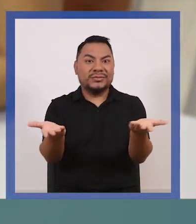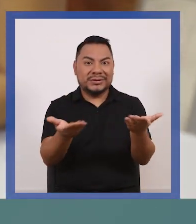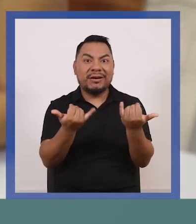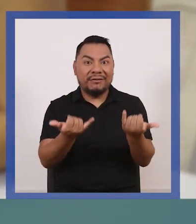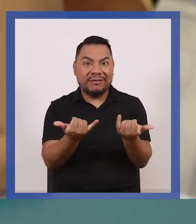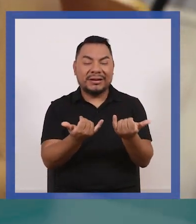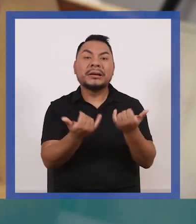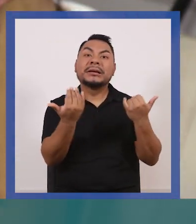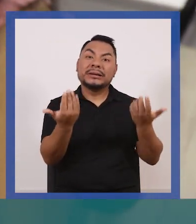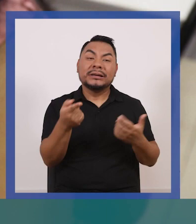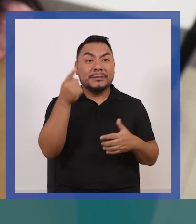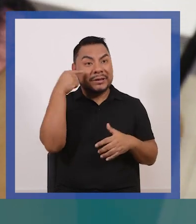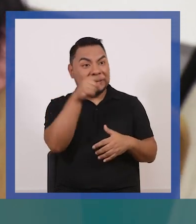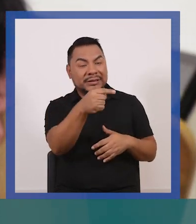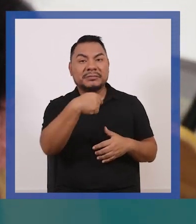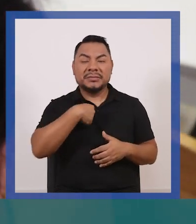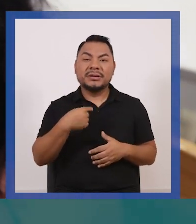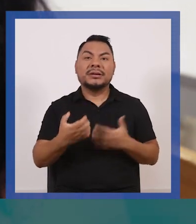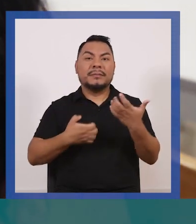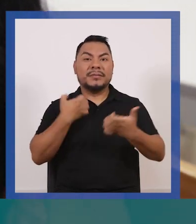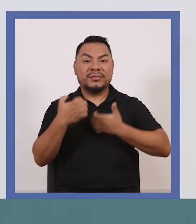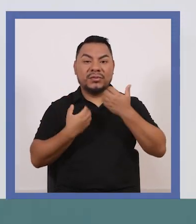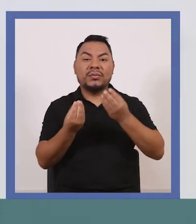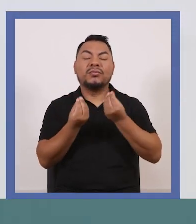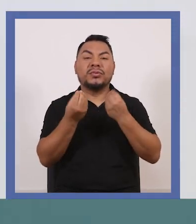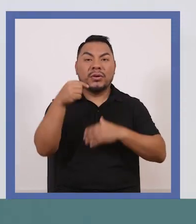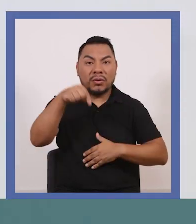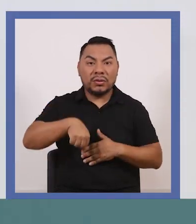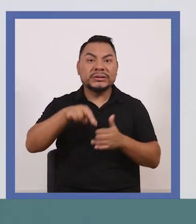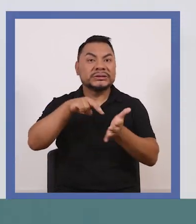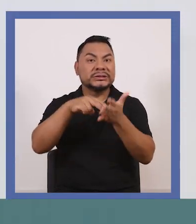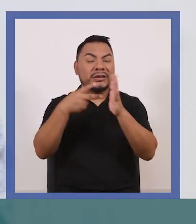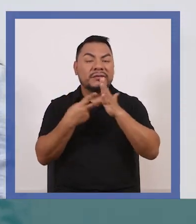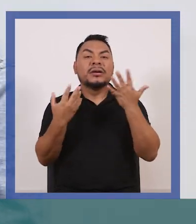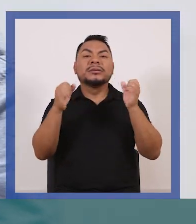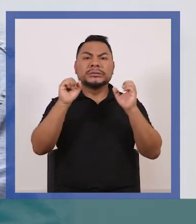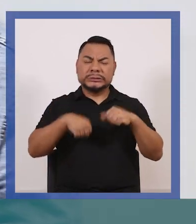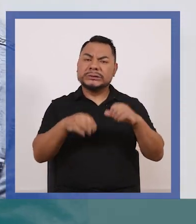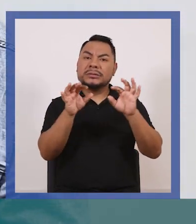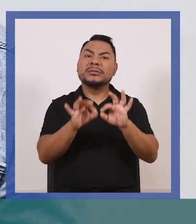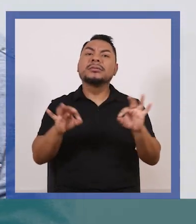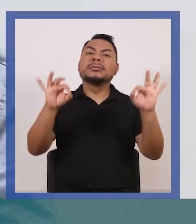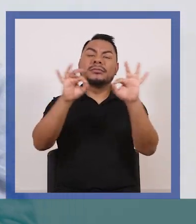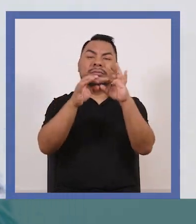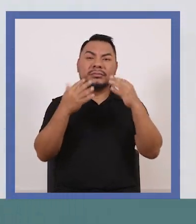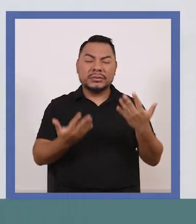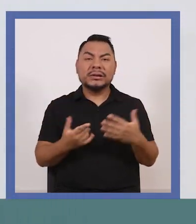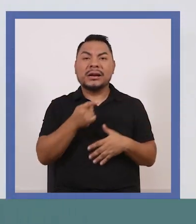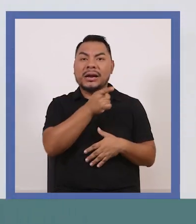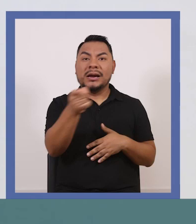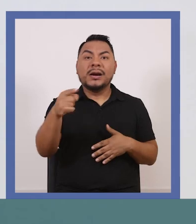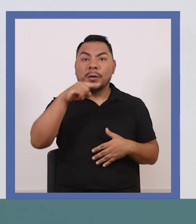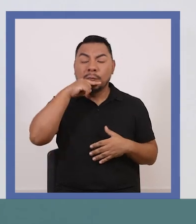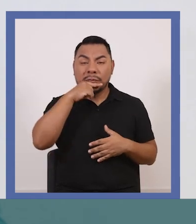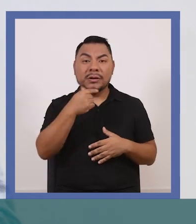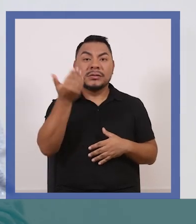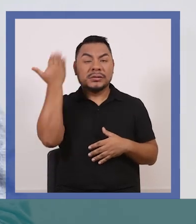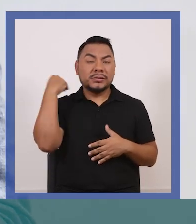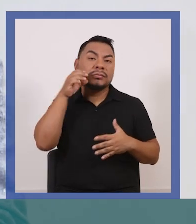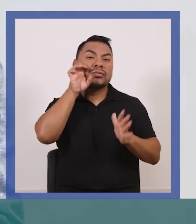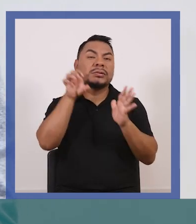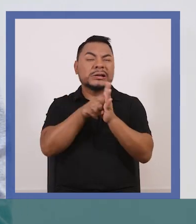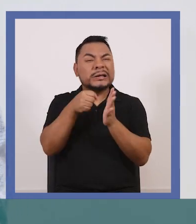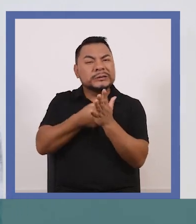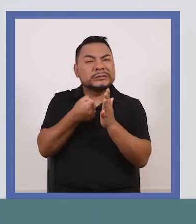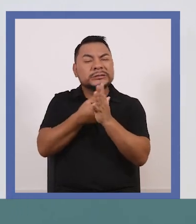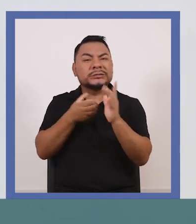Y eso para mí y para ti me llena de emoción porque de hecho también eso implica el hecho de reconocer la importancia que han tenido las mujeres también,